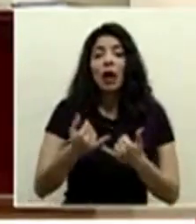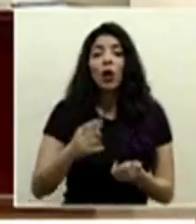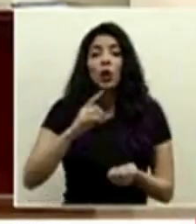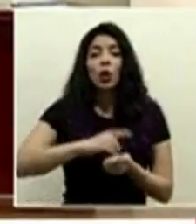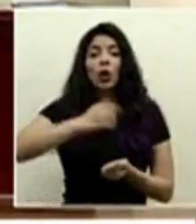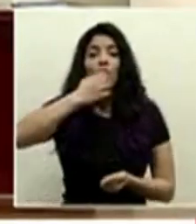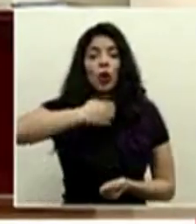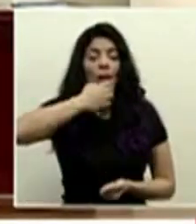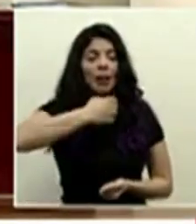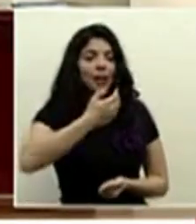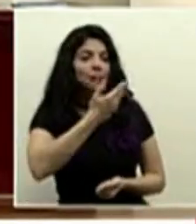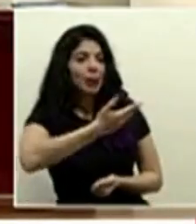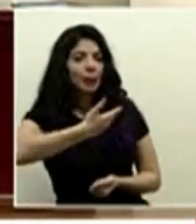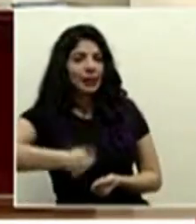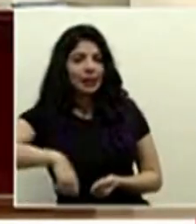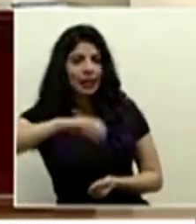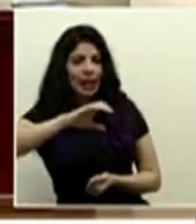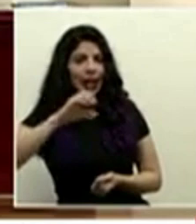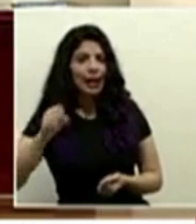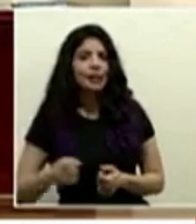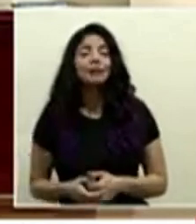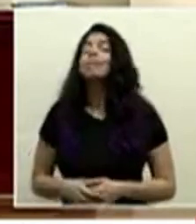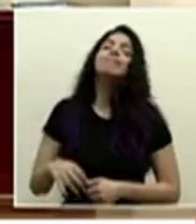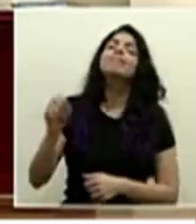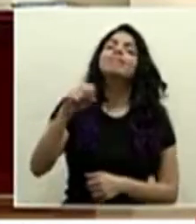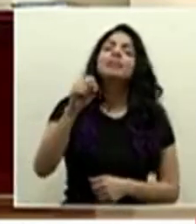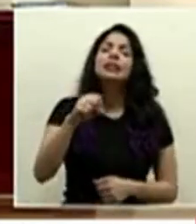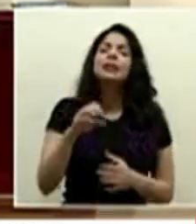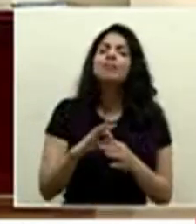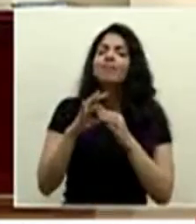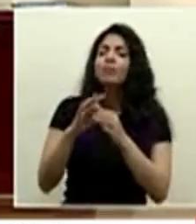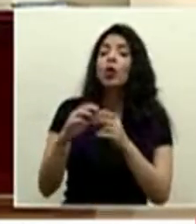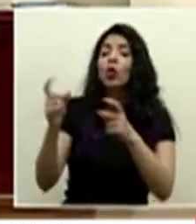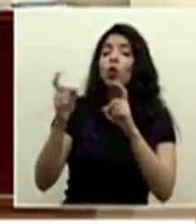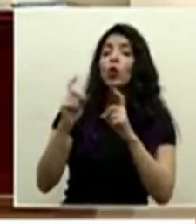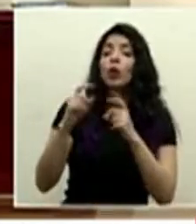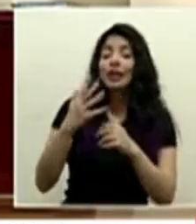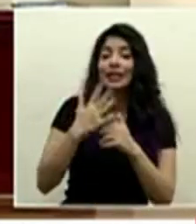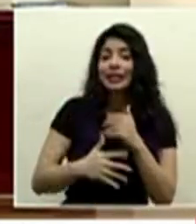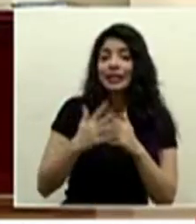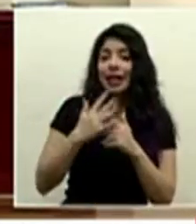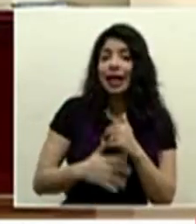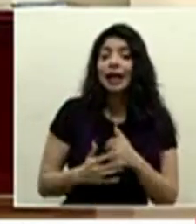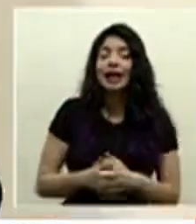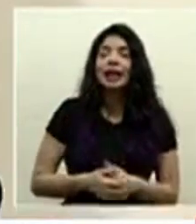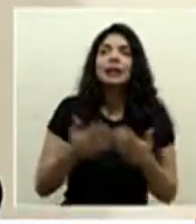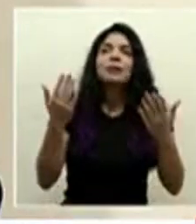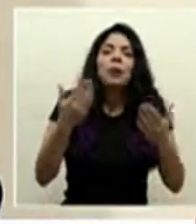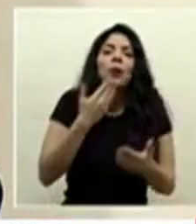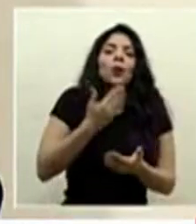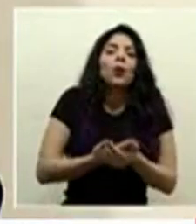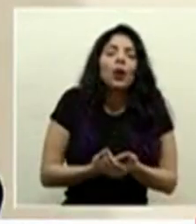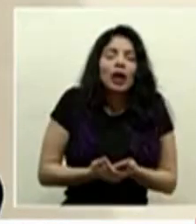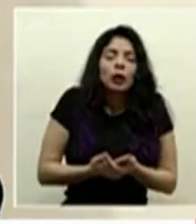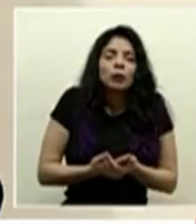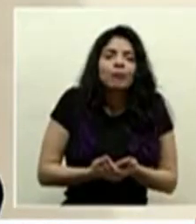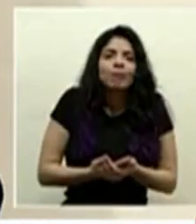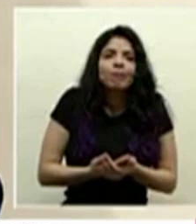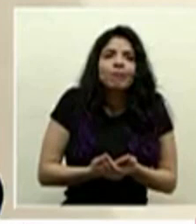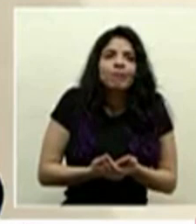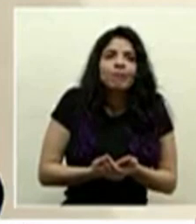con el doctor Román Macaya presidente de la caja si con respecto a la donación de sangre bueno esa